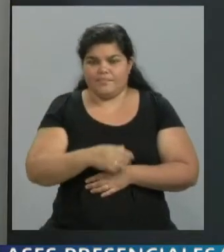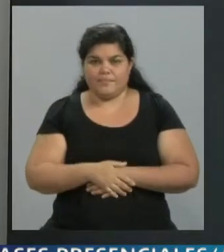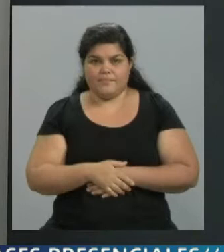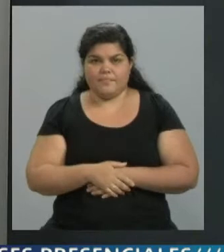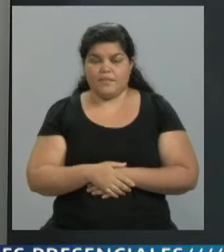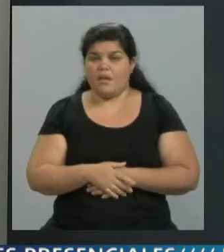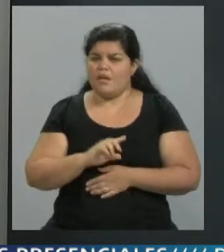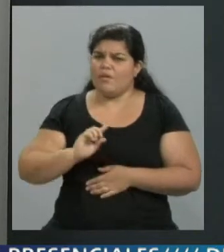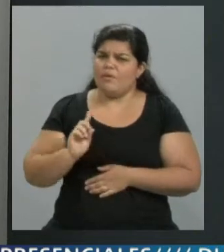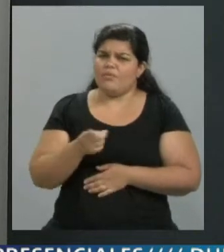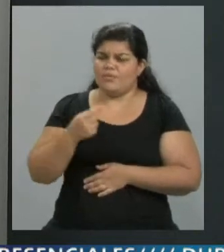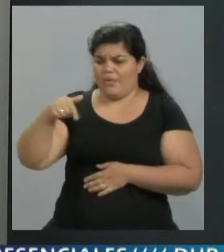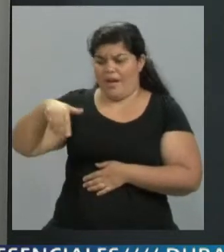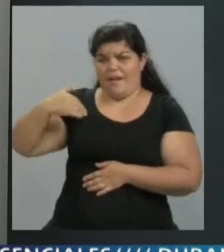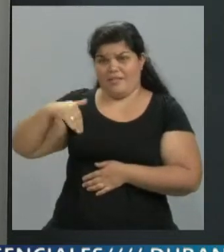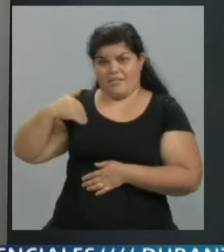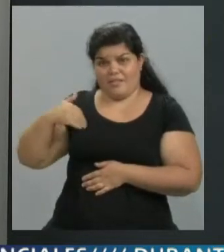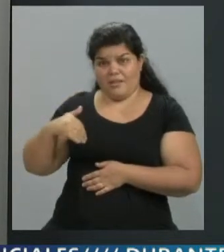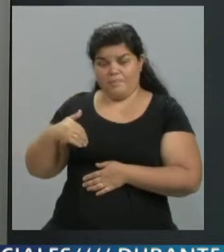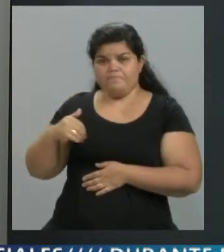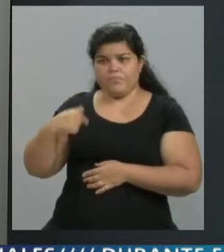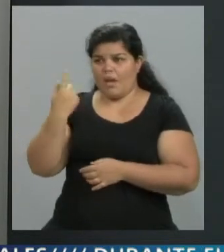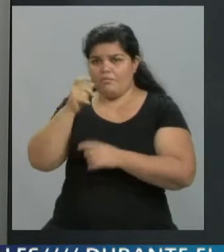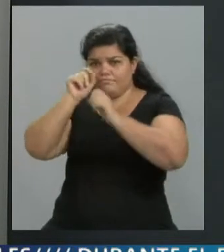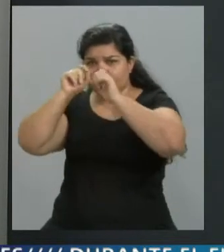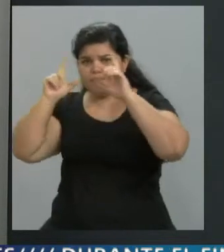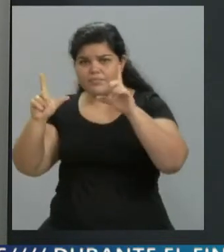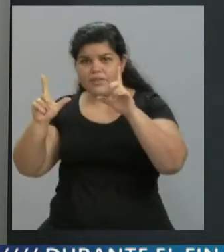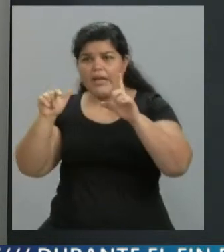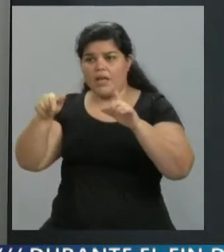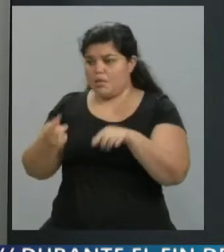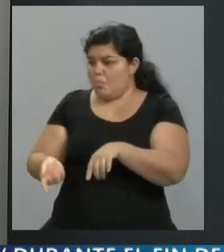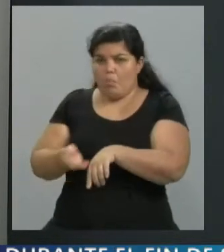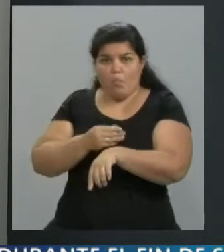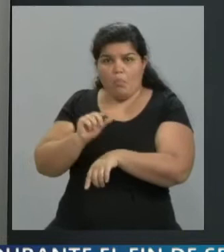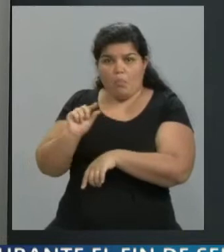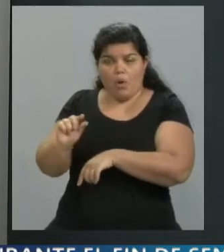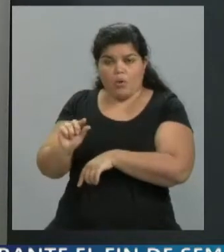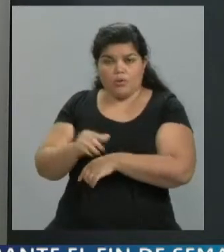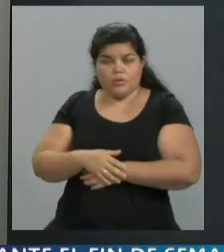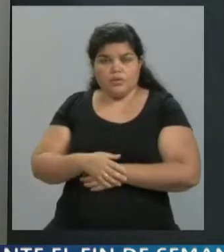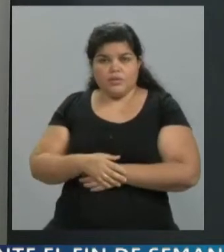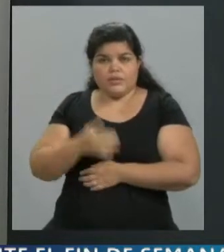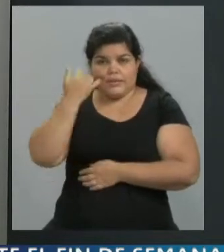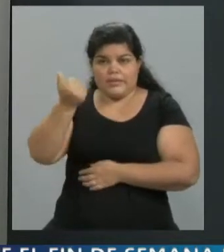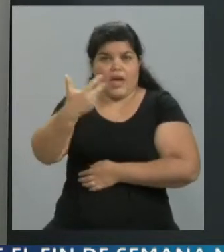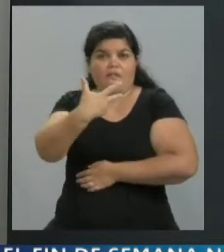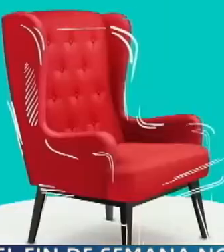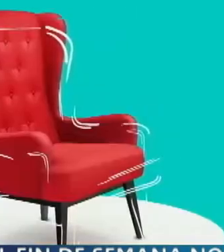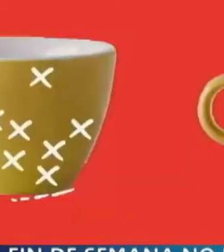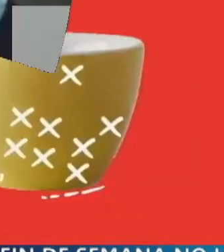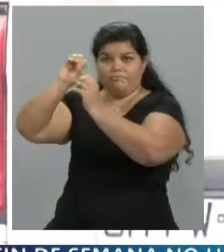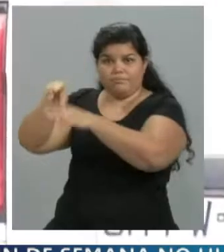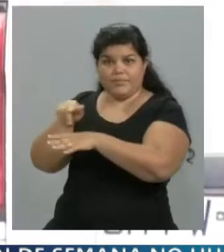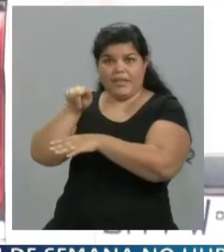Katia, nosotros desde acá, desde Argentina, estamos atentos a lo que está sucediendo. Bueno, en las últimas horas la noticia era que llegaba una partida muy importante de vacunas a su